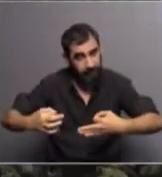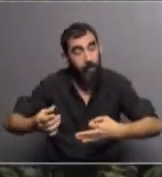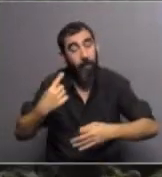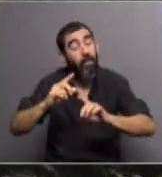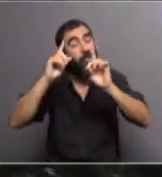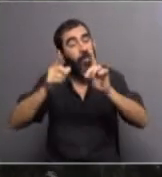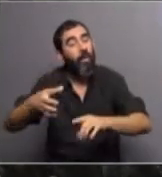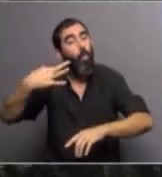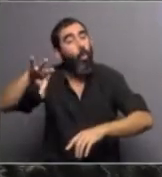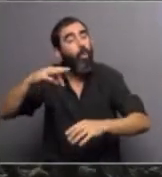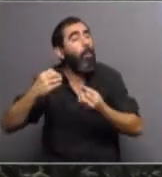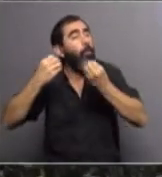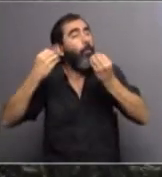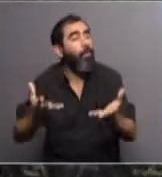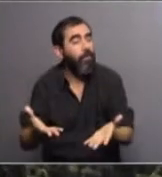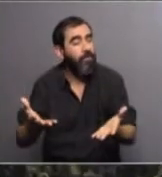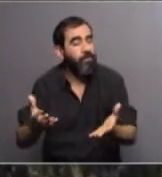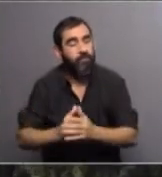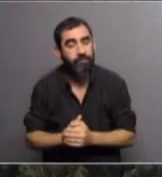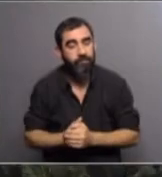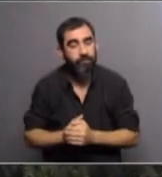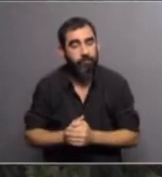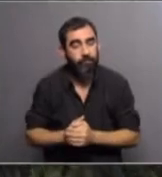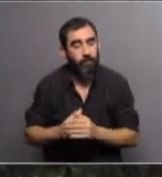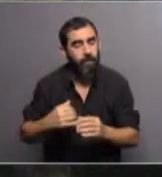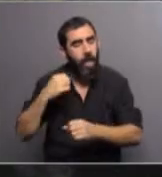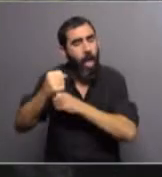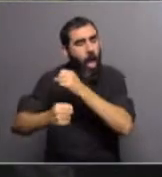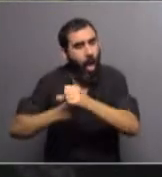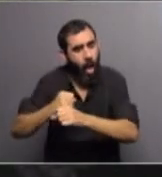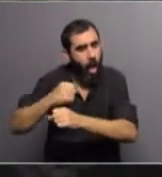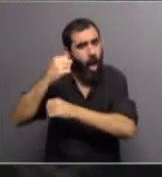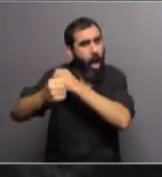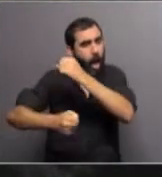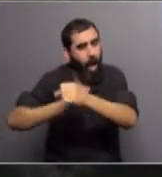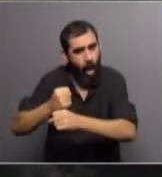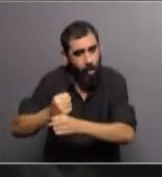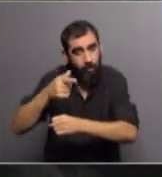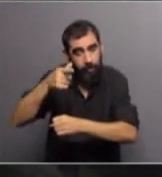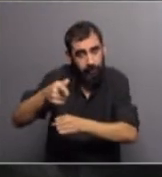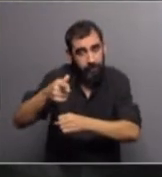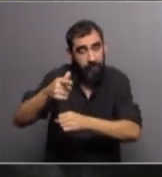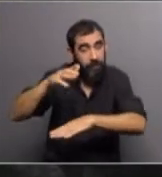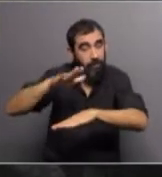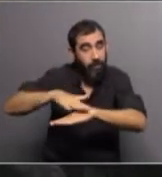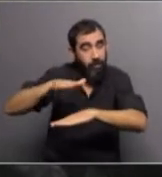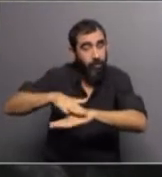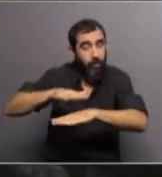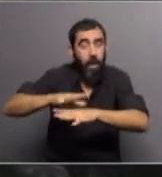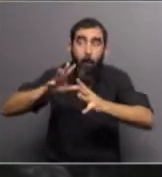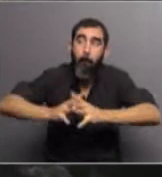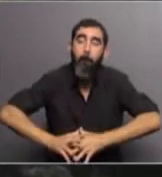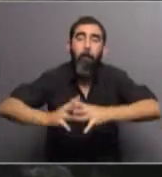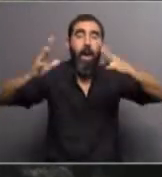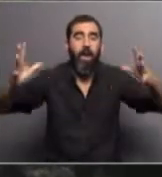que también es único porque fue por mucho tiempo el reflector, el radiotelescopio más grande